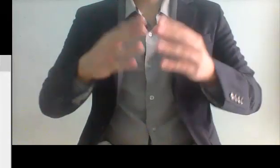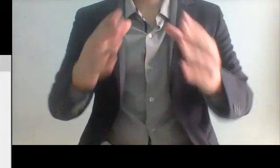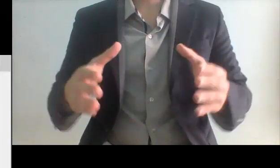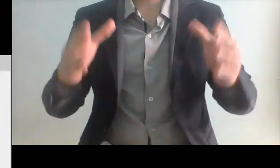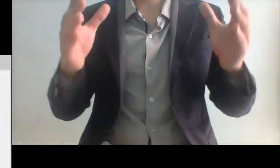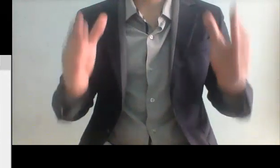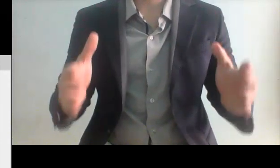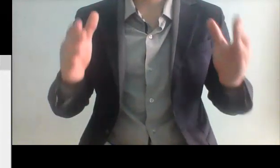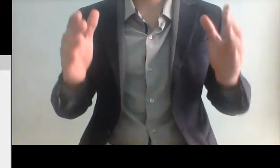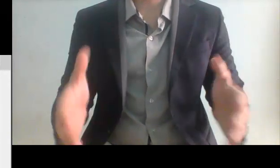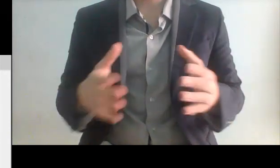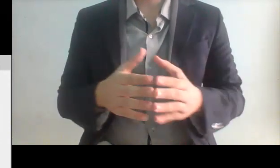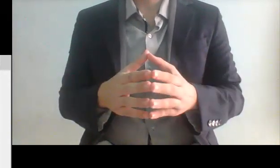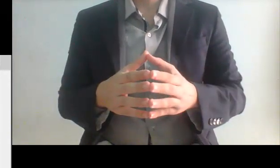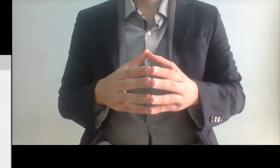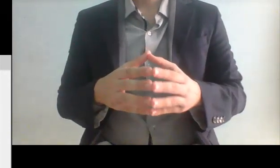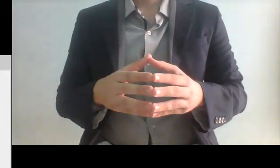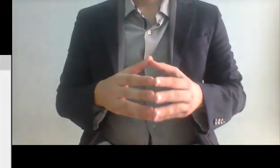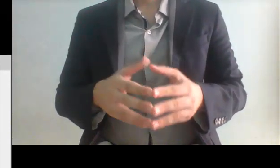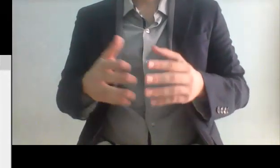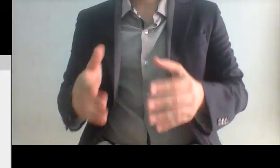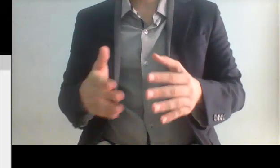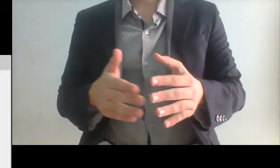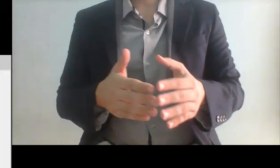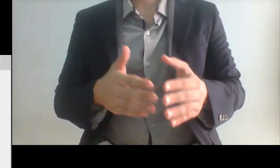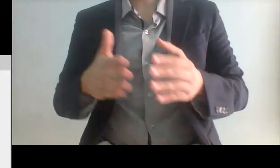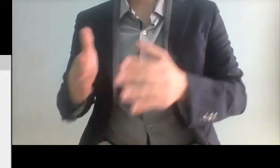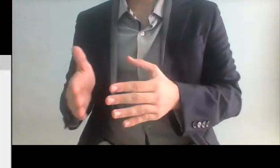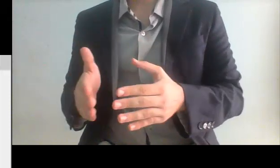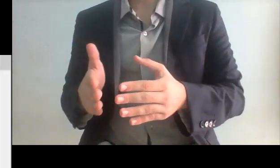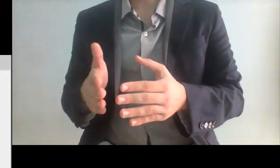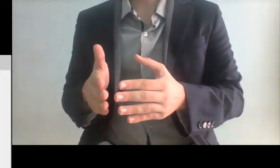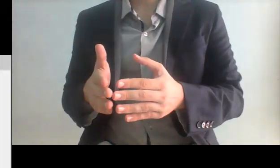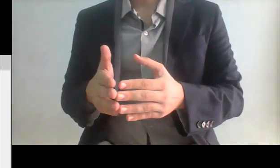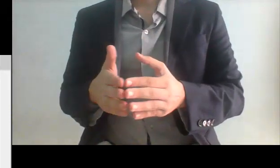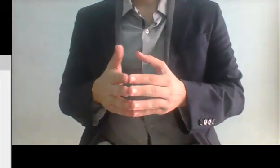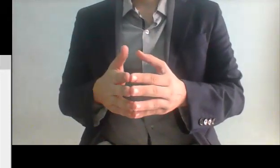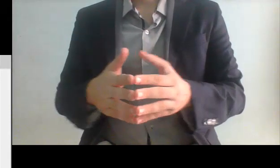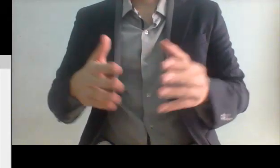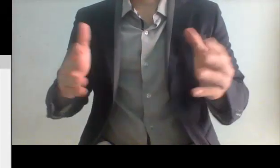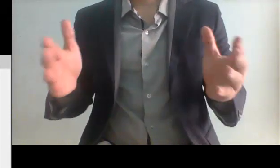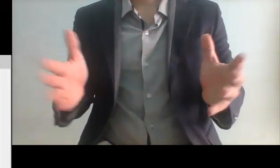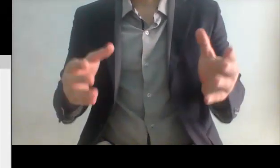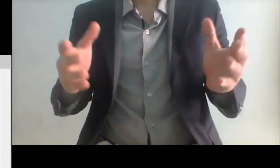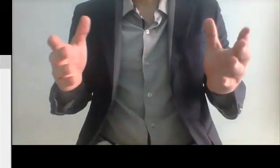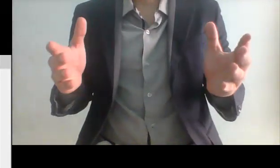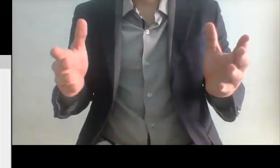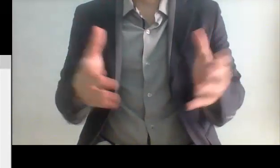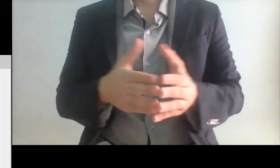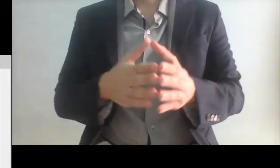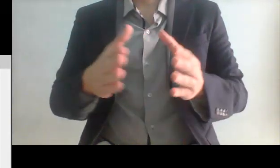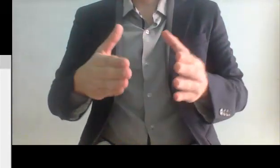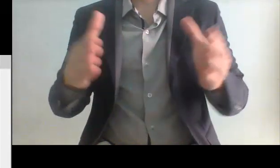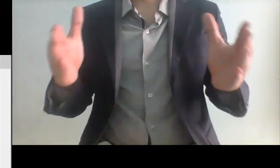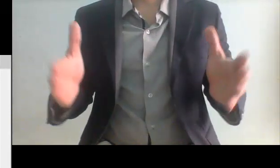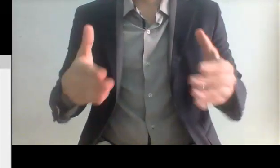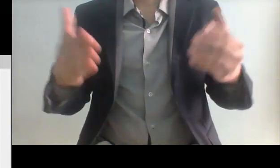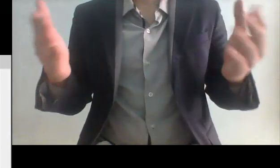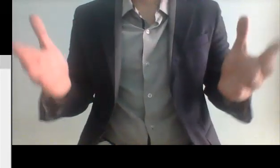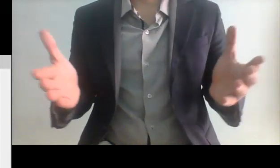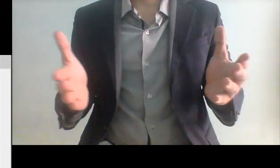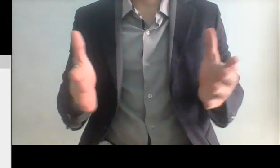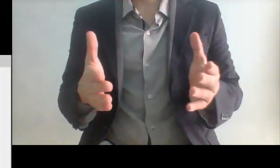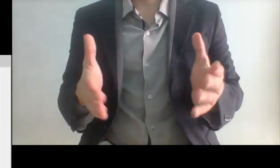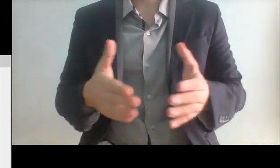entregaron a muchos personajes políticos los cuales sacaron este tipo de sacaron pues sacaron